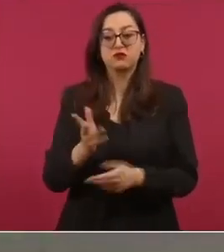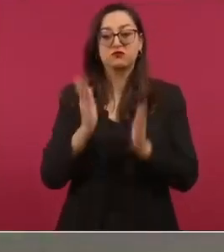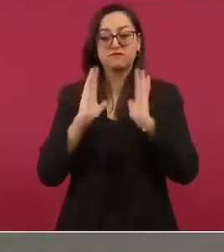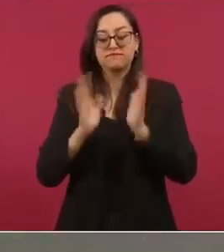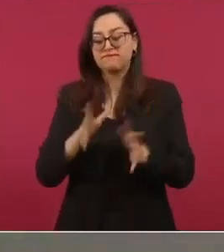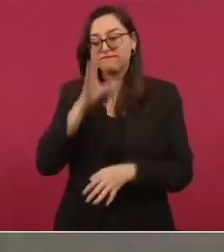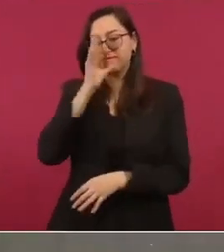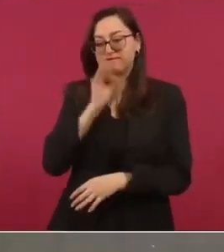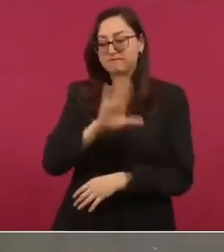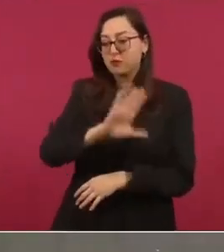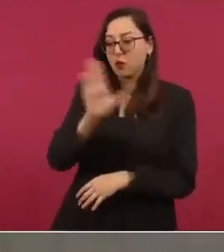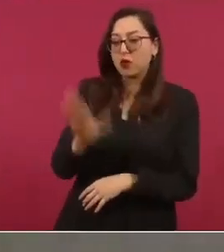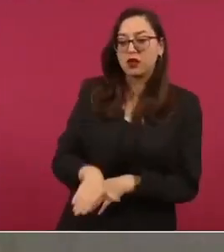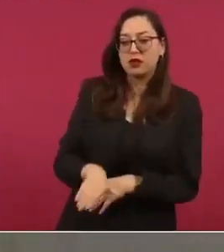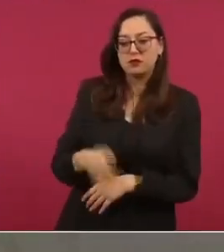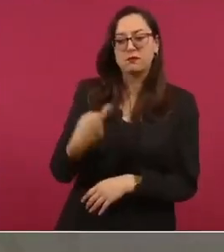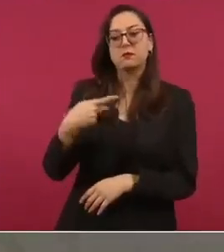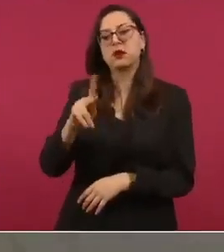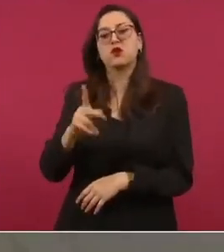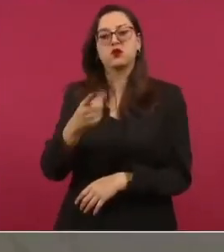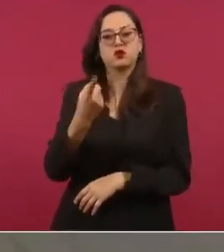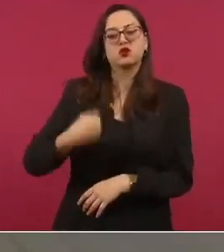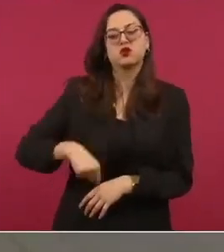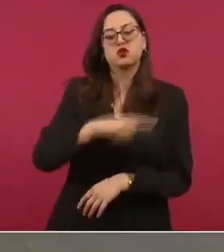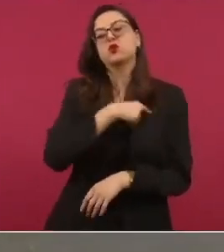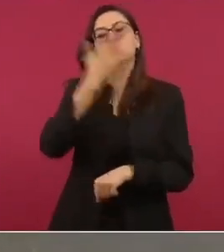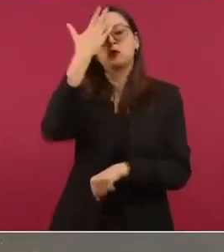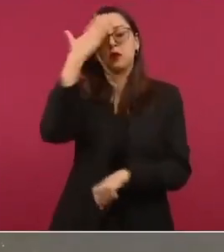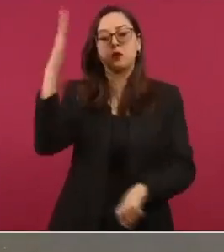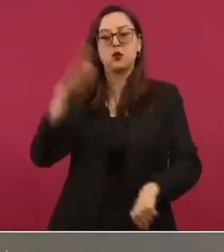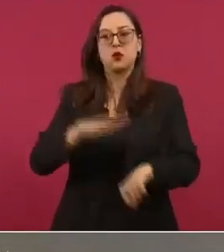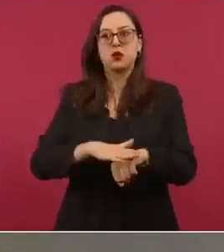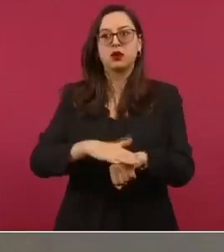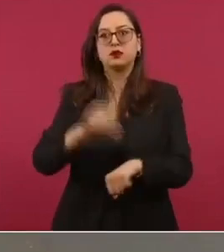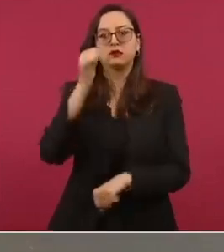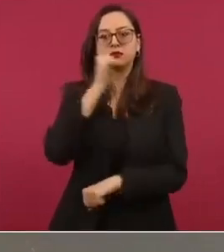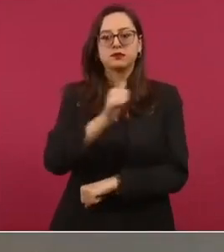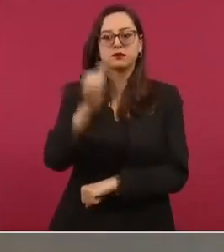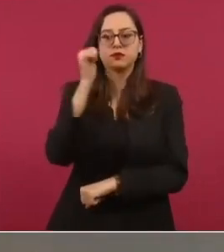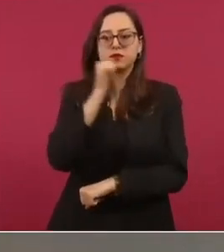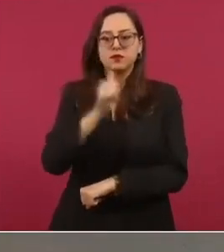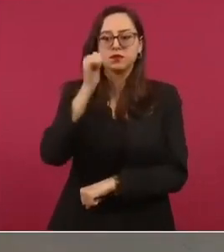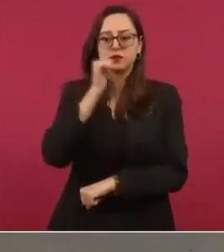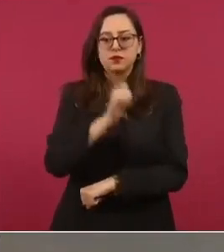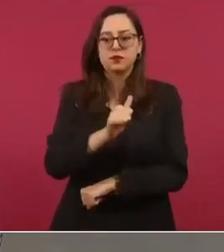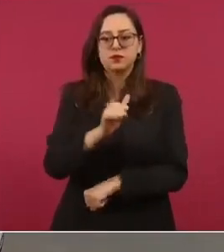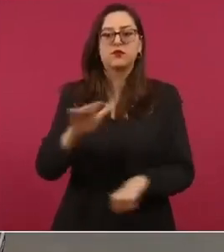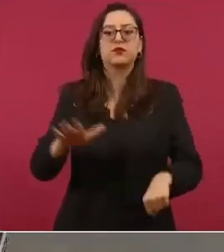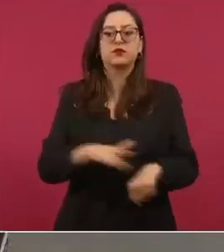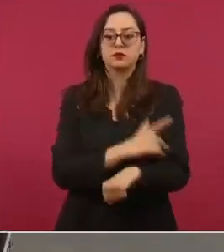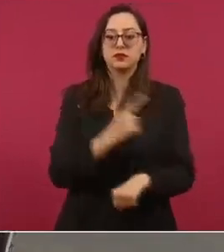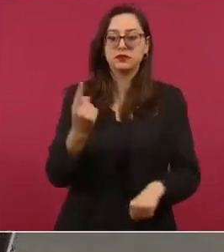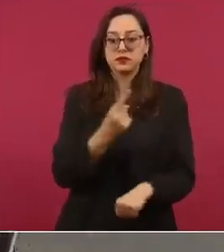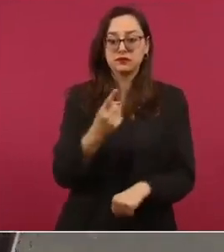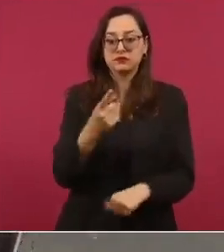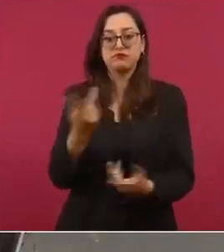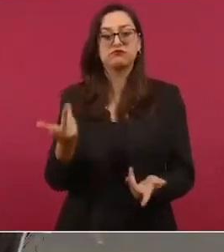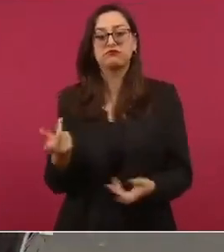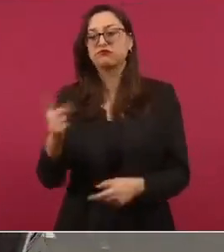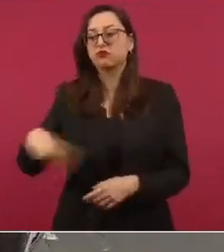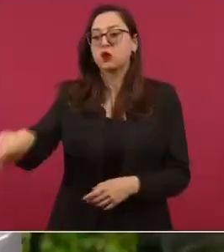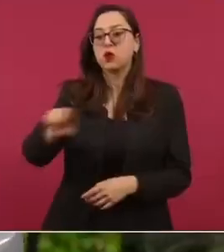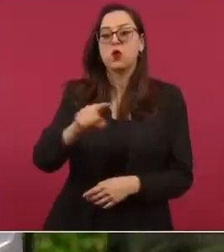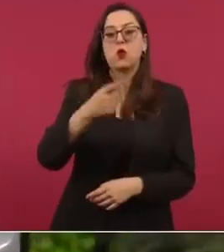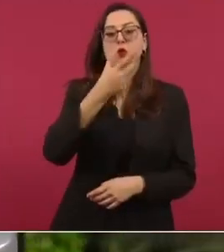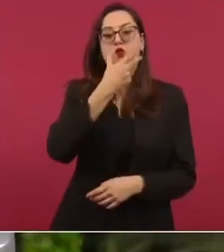con nosotros. siempre porque son como esas personas, mujeres, hombres que